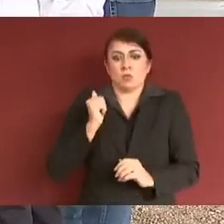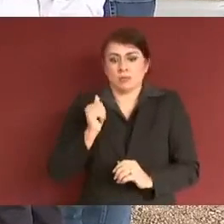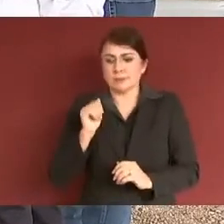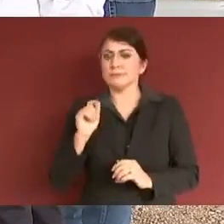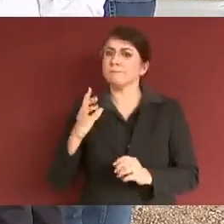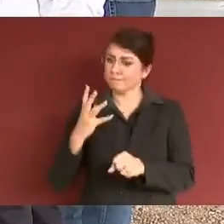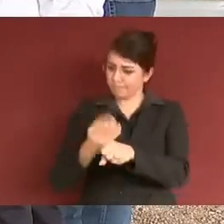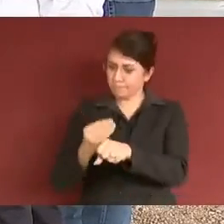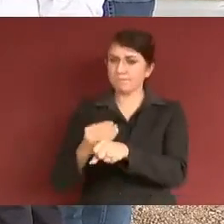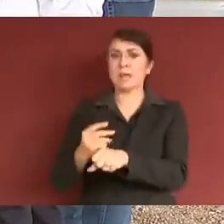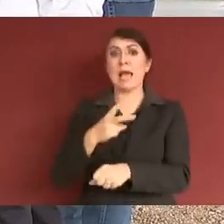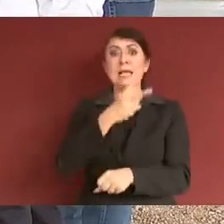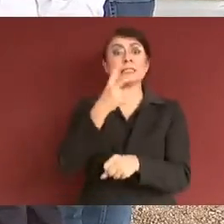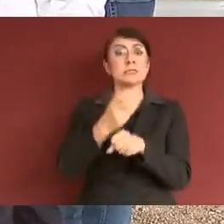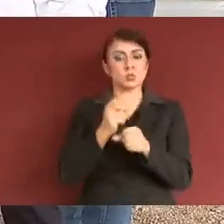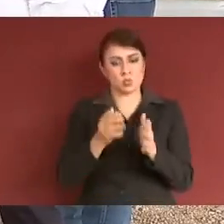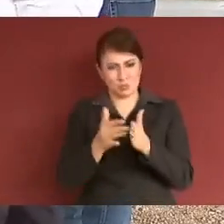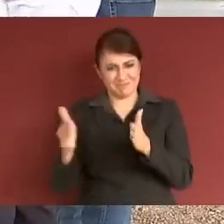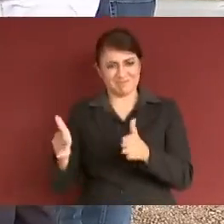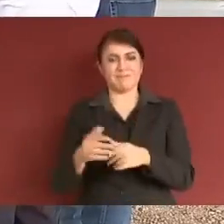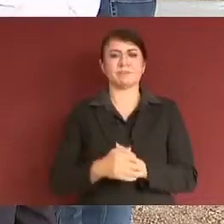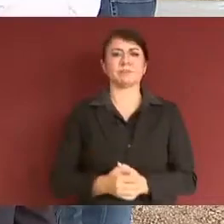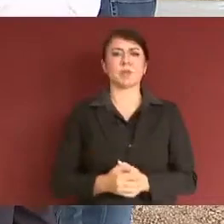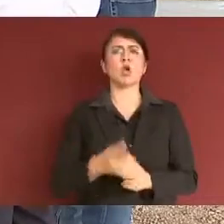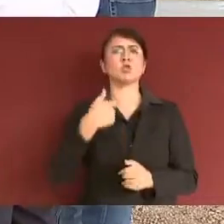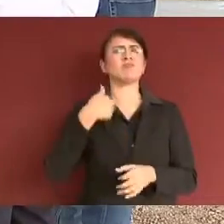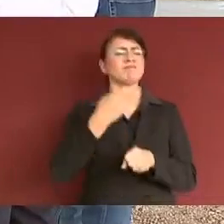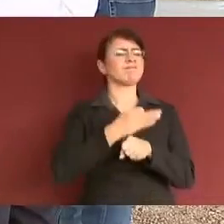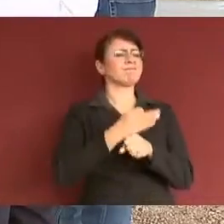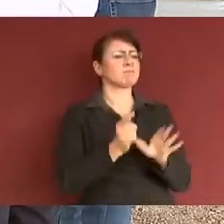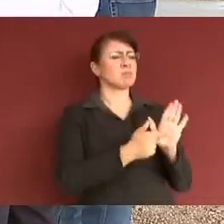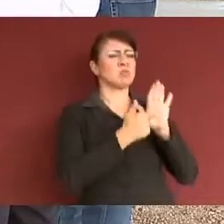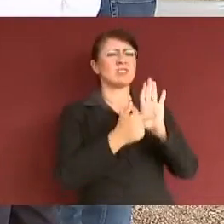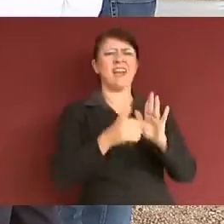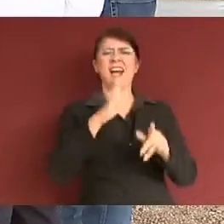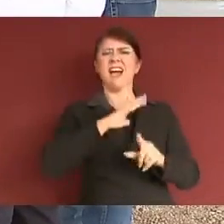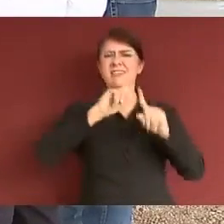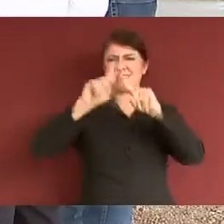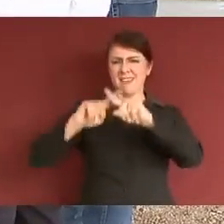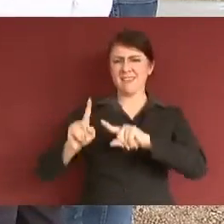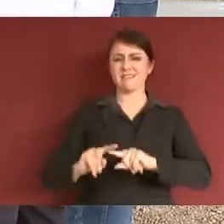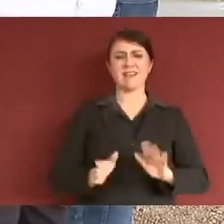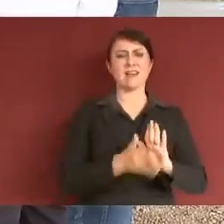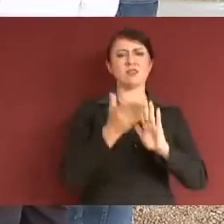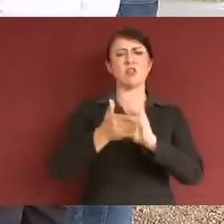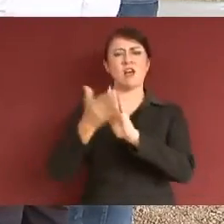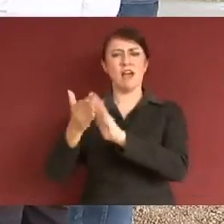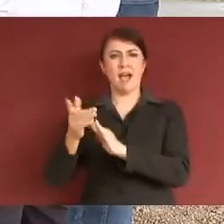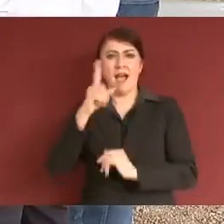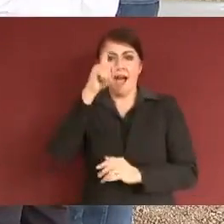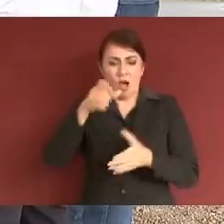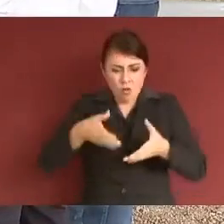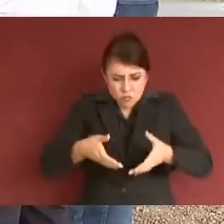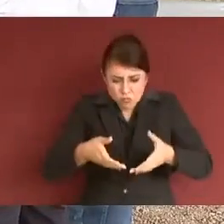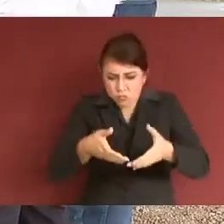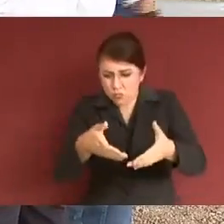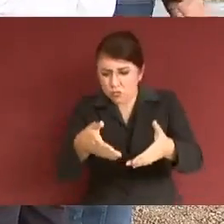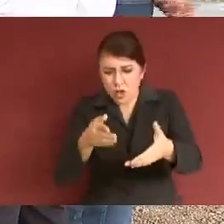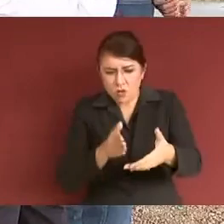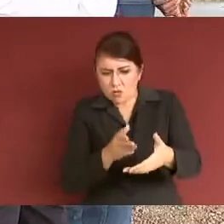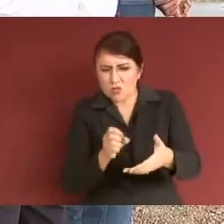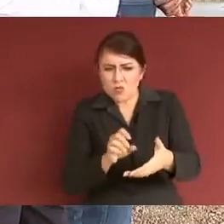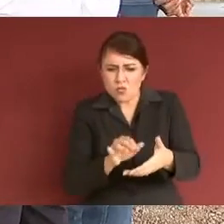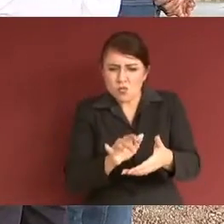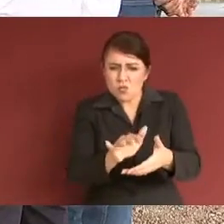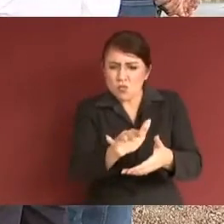sumamente compleja. Pero aquí le quería yo mostrar todas las diferentes obras que hay. Entradas de agua, puentes vehiculares.